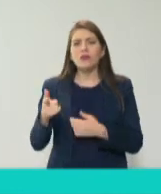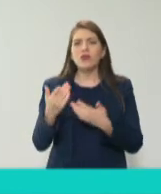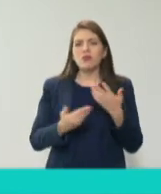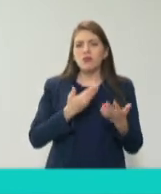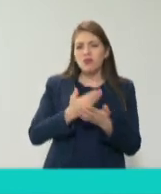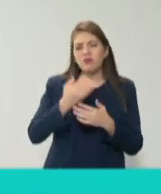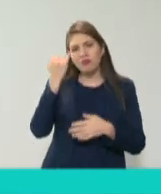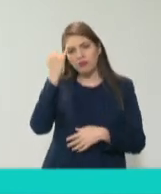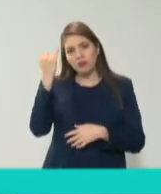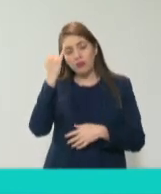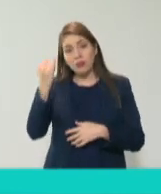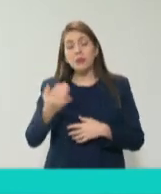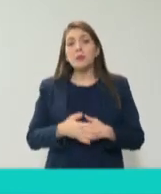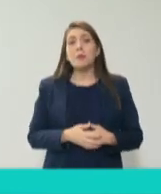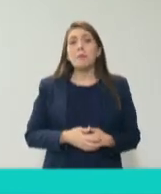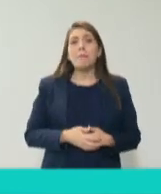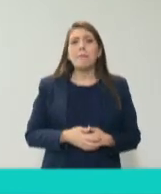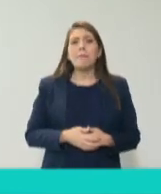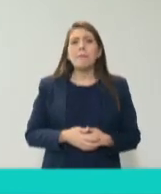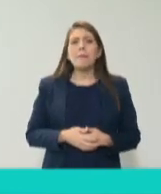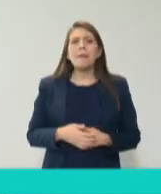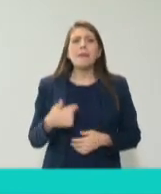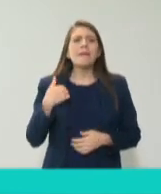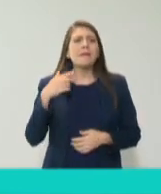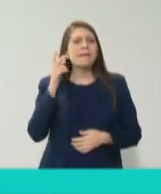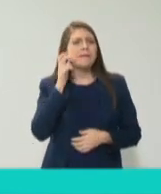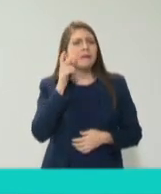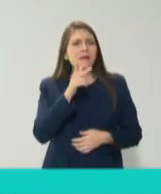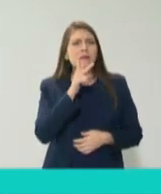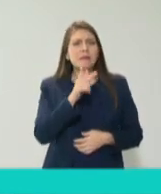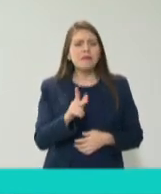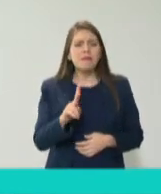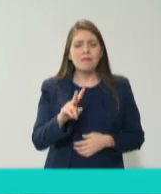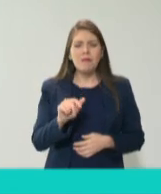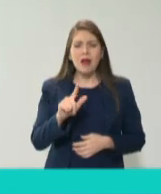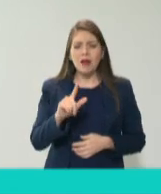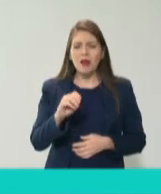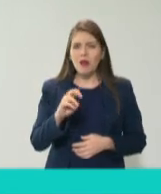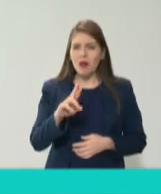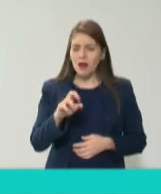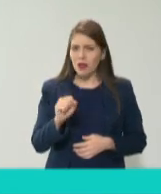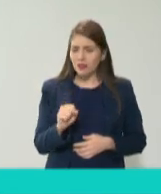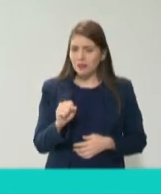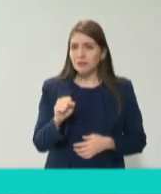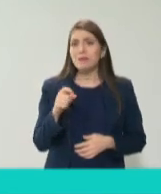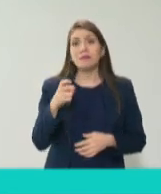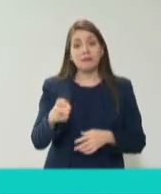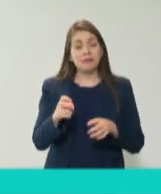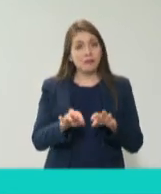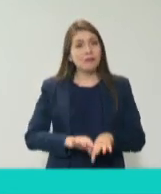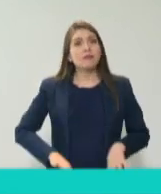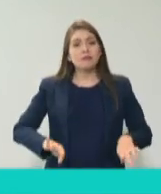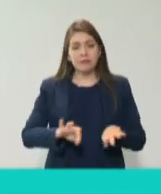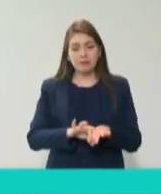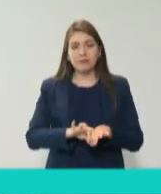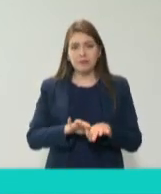Y bueno, escuché la palabra valores y esto creo que es algo muy importante enfatizarlo.